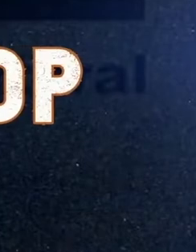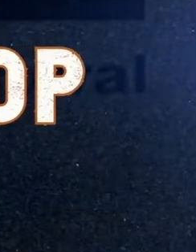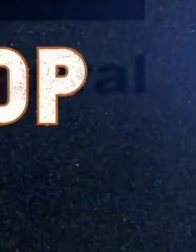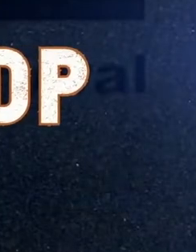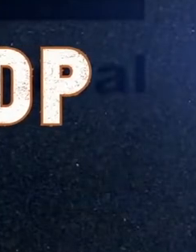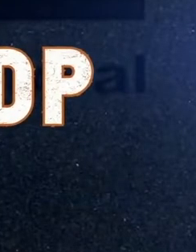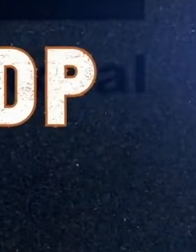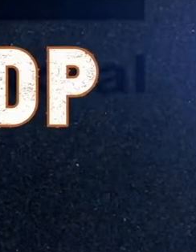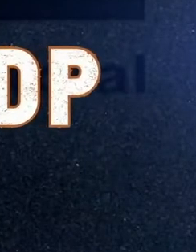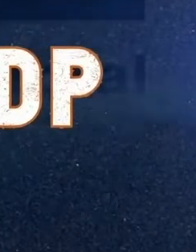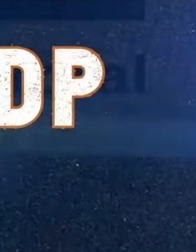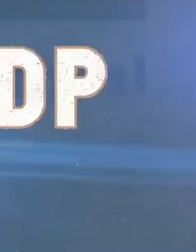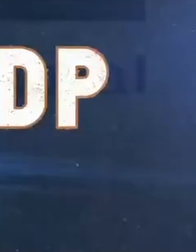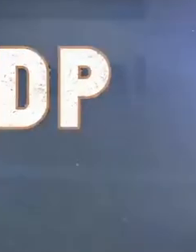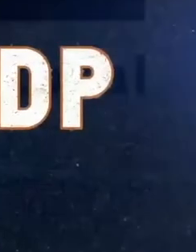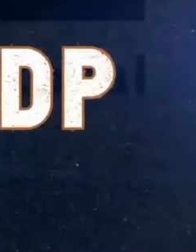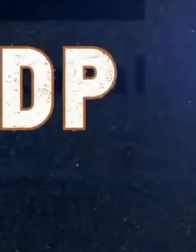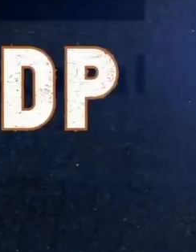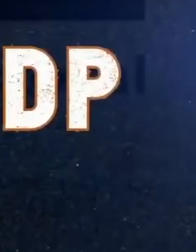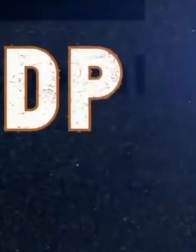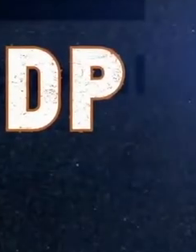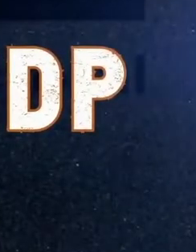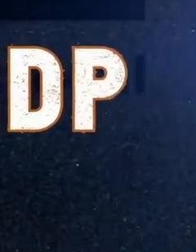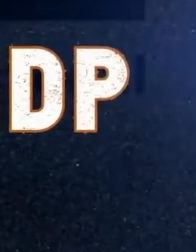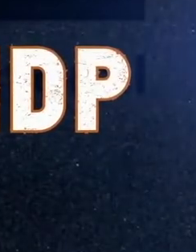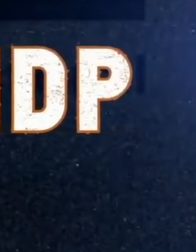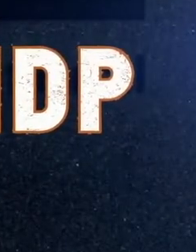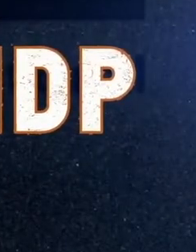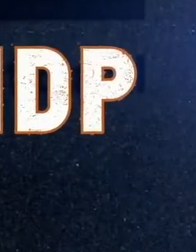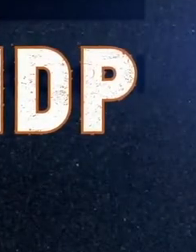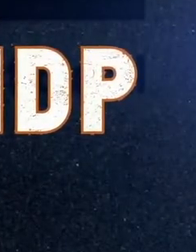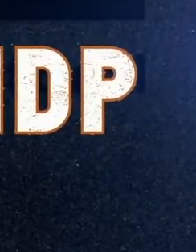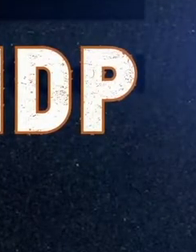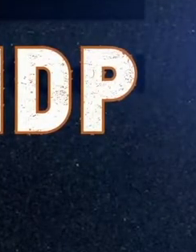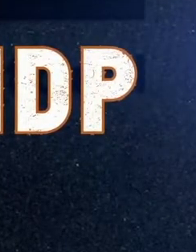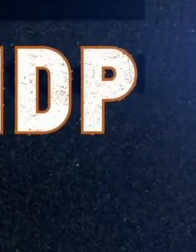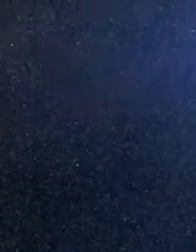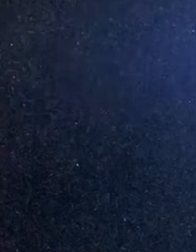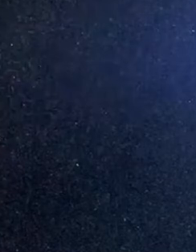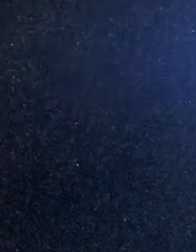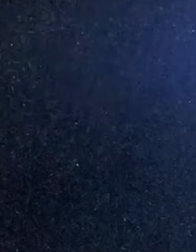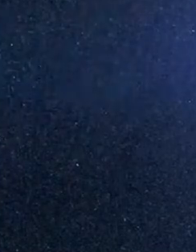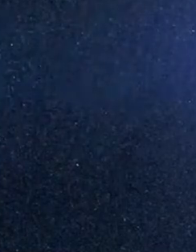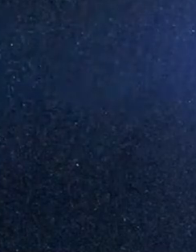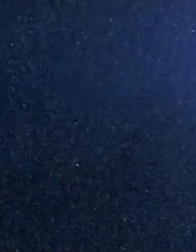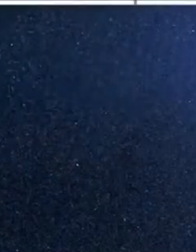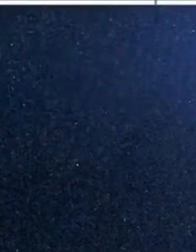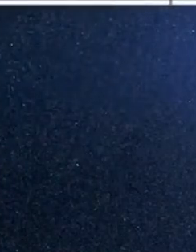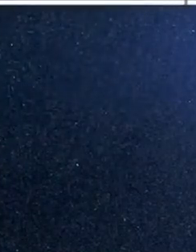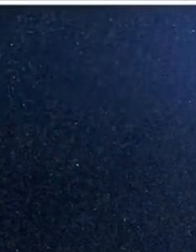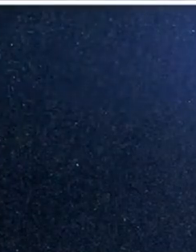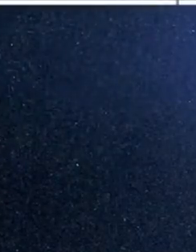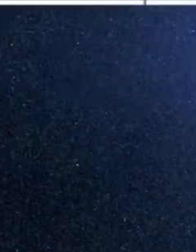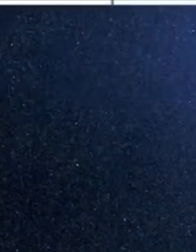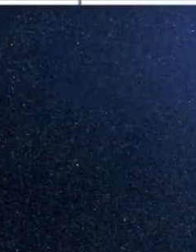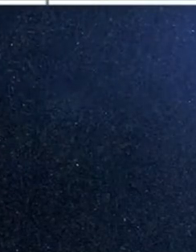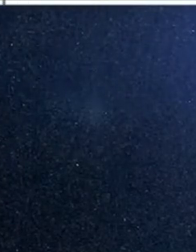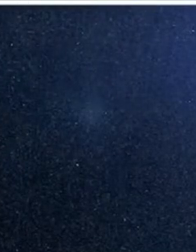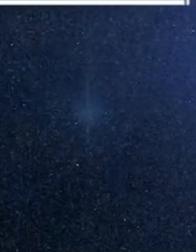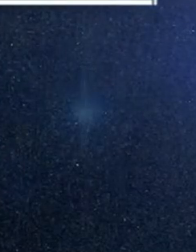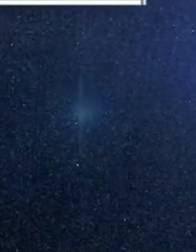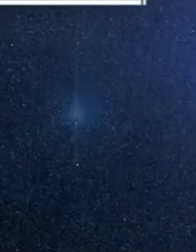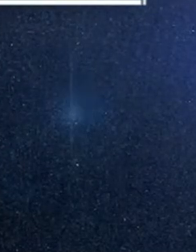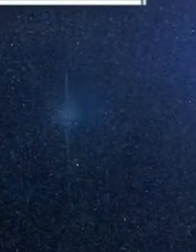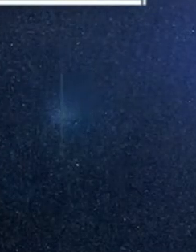500 millones más que en 2022 cuando la Cámara de Diputados le otorgó 19.700